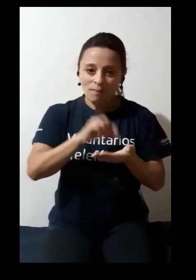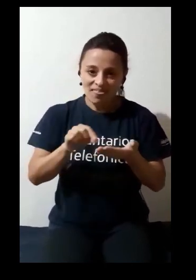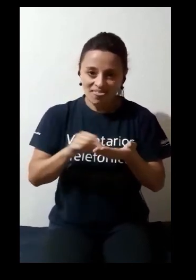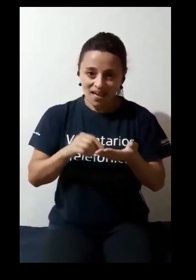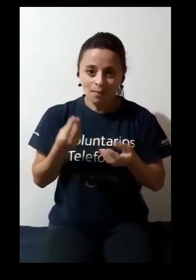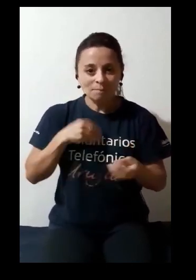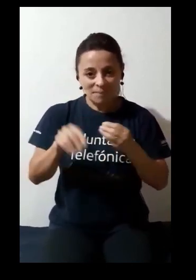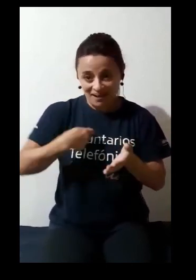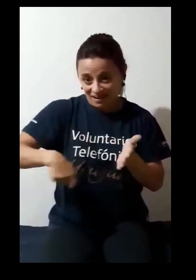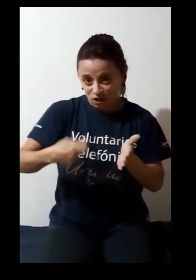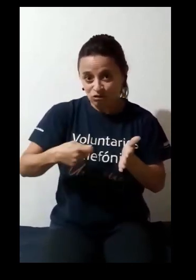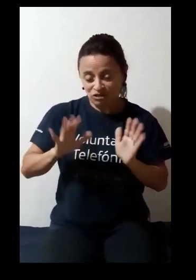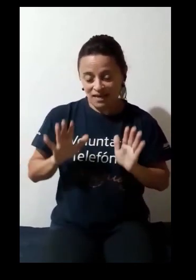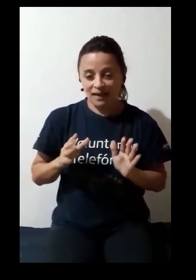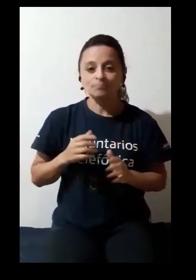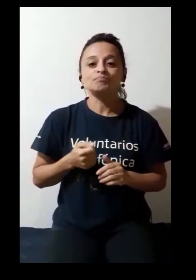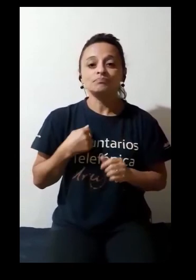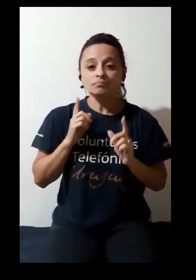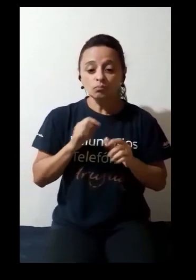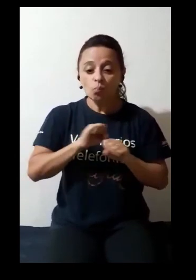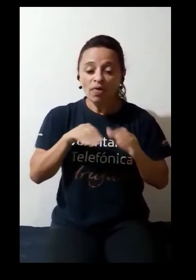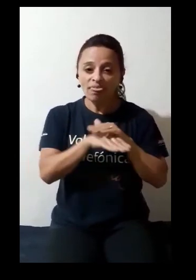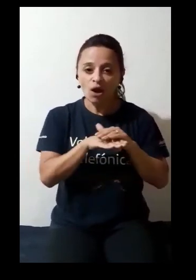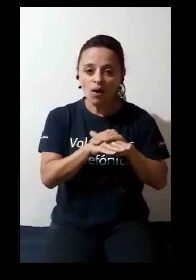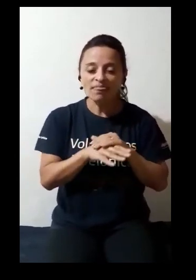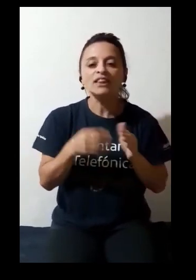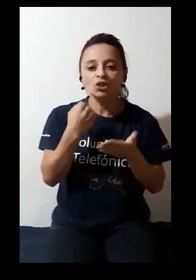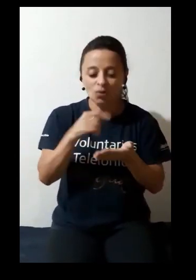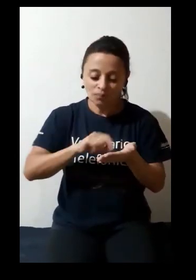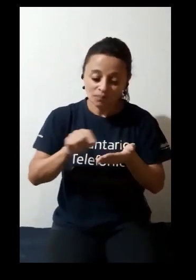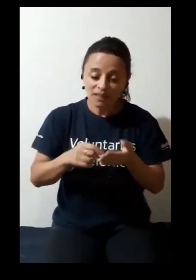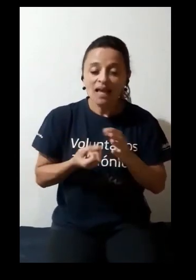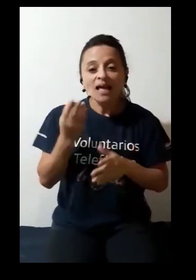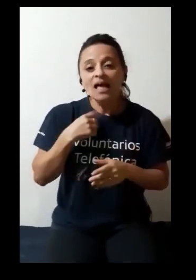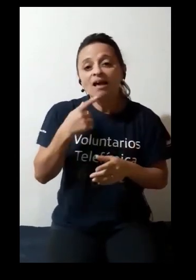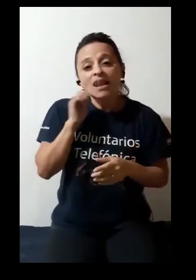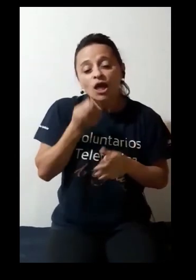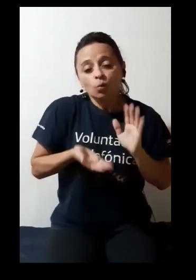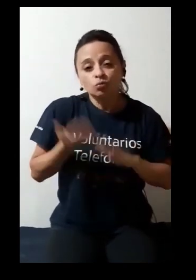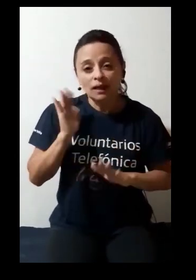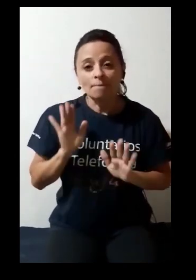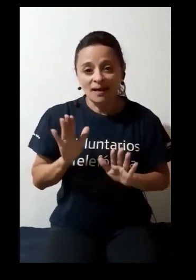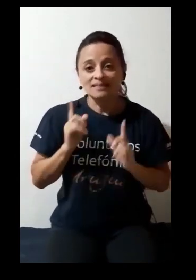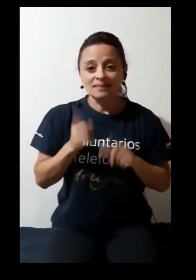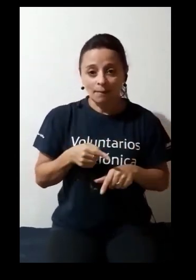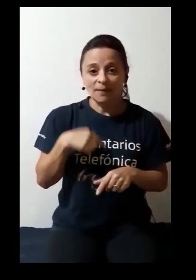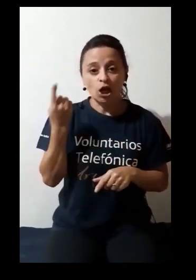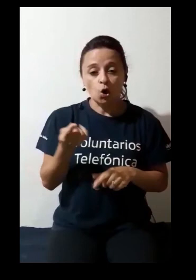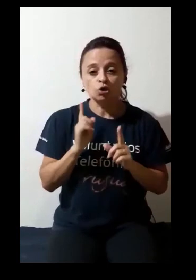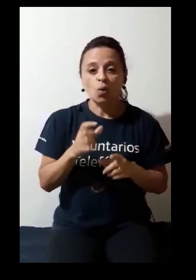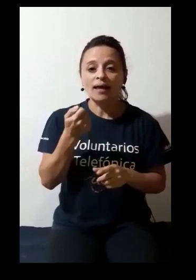pueden ir guardando sus recetas favoritas. También existe Noodle. Una aplicación de recetas saludables.